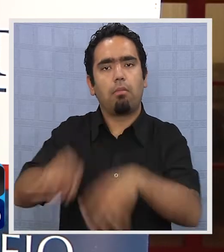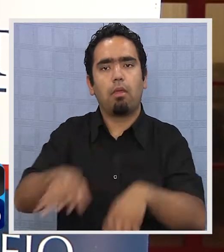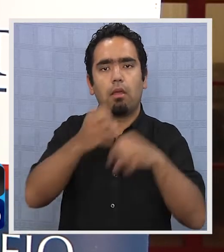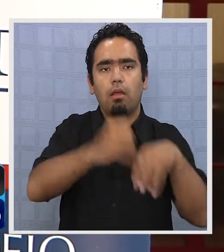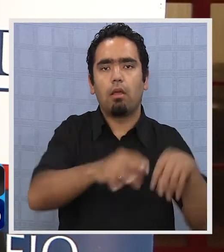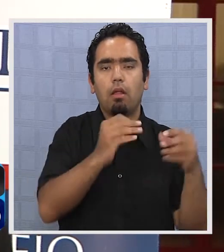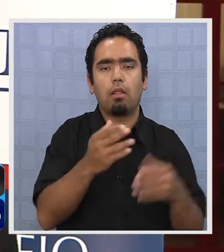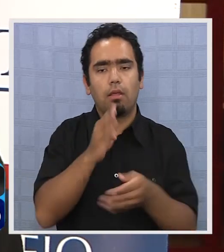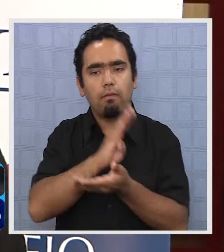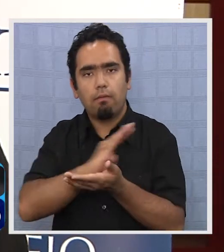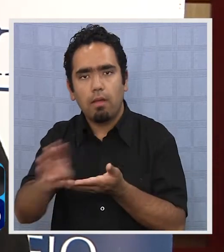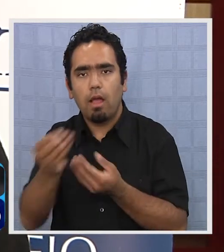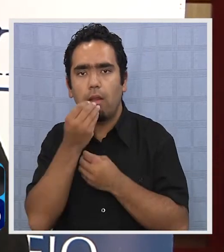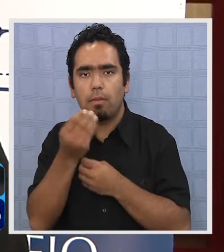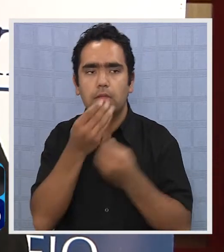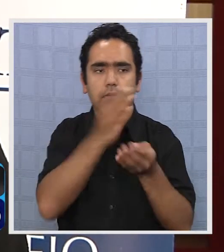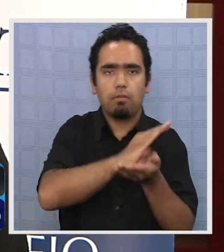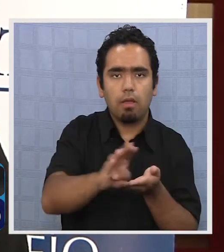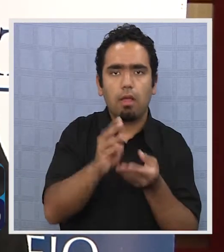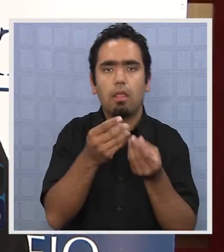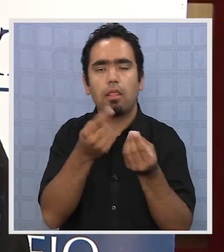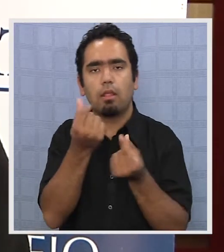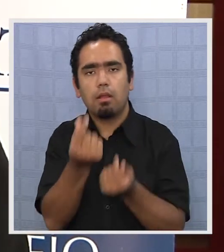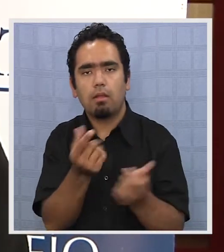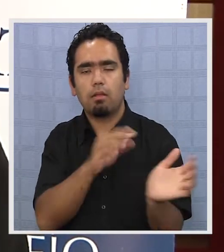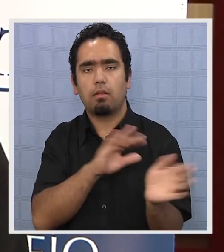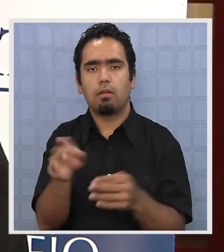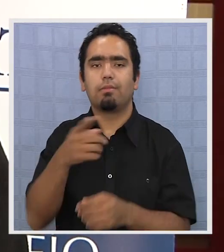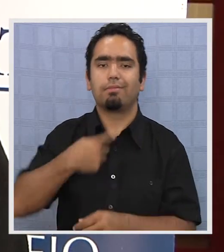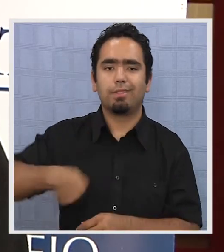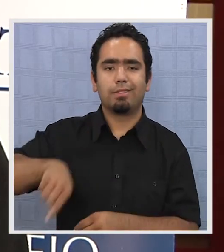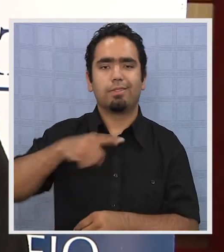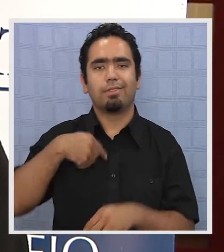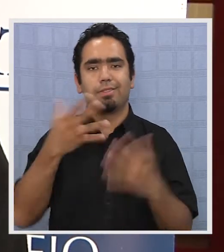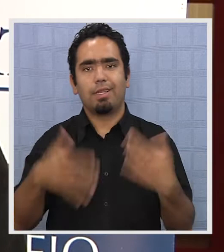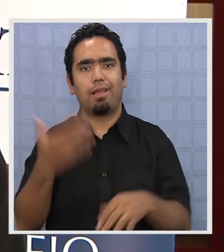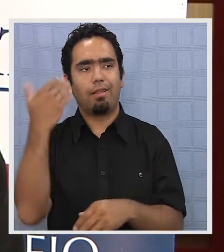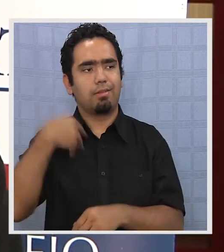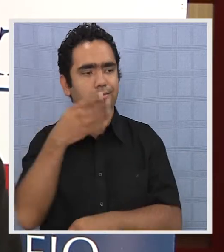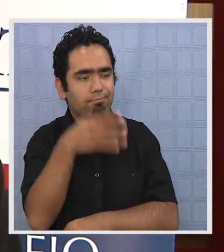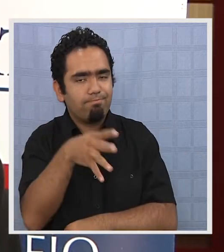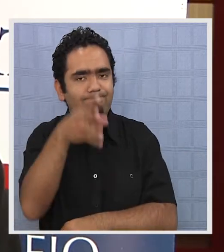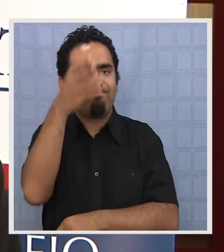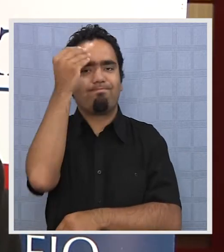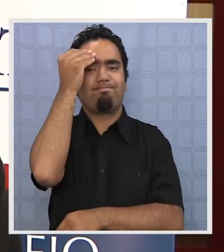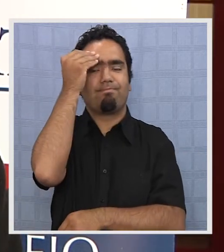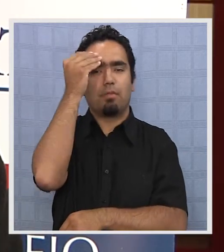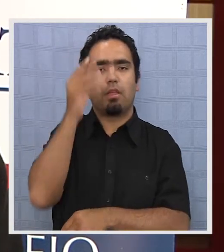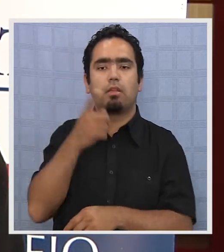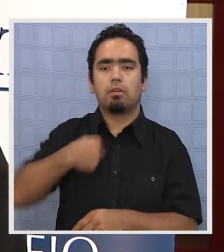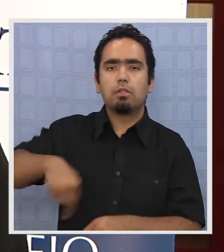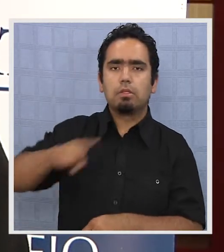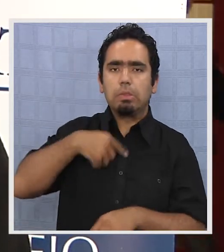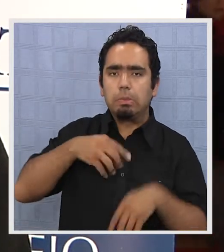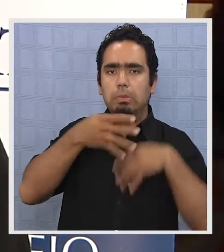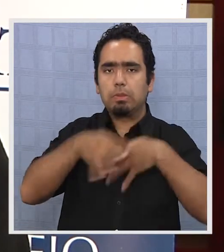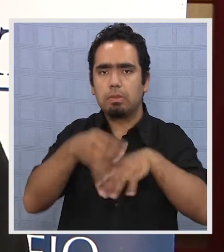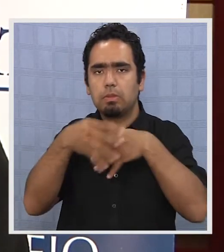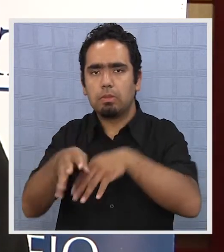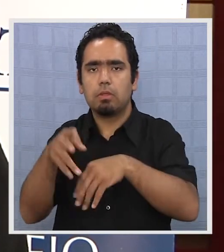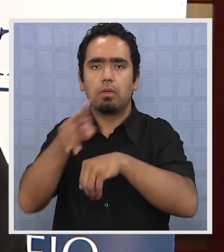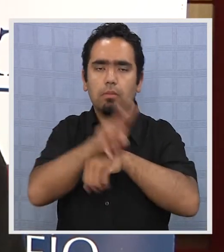alimentación, muchos problemas en ese sentido. Y por tanto yo creo que esa lección debiéramos aprenderla y tratar de